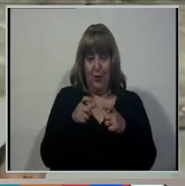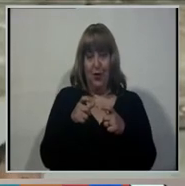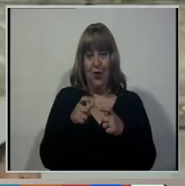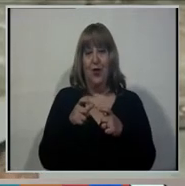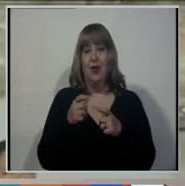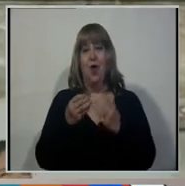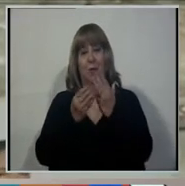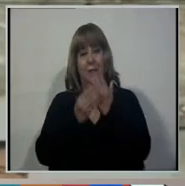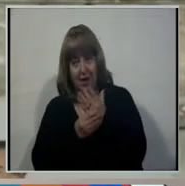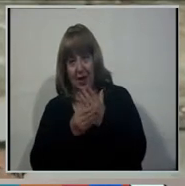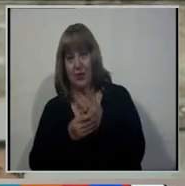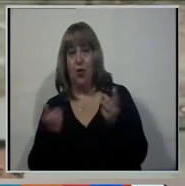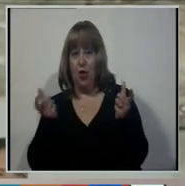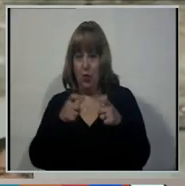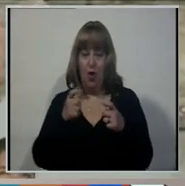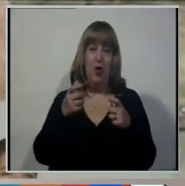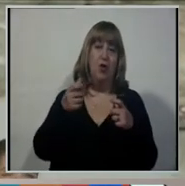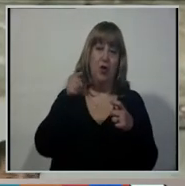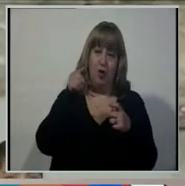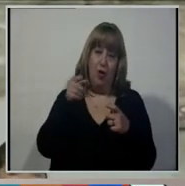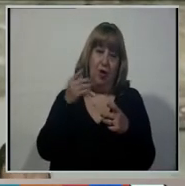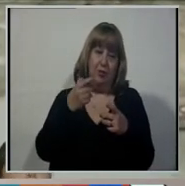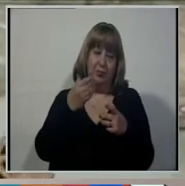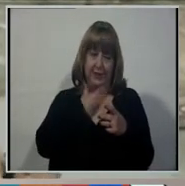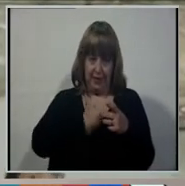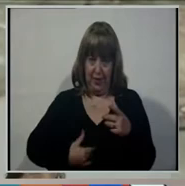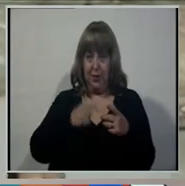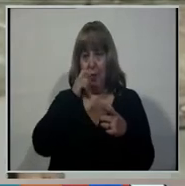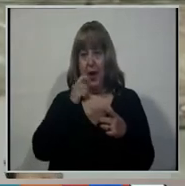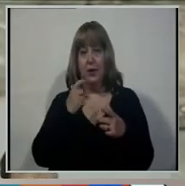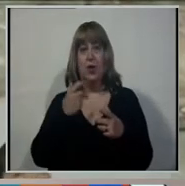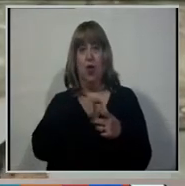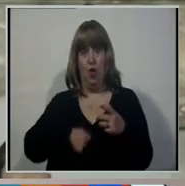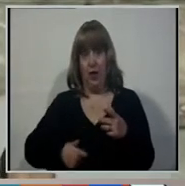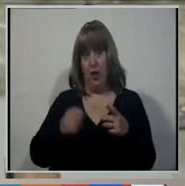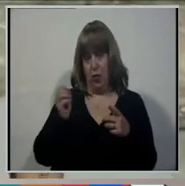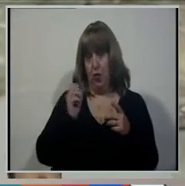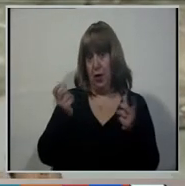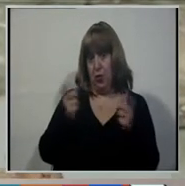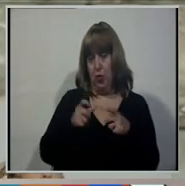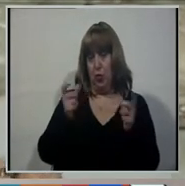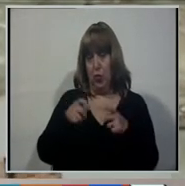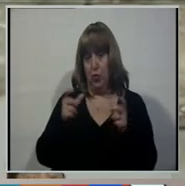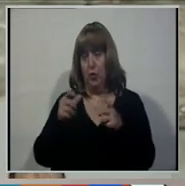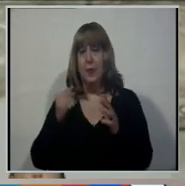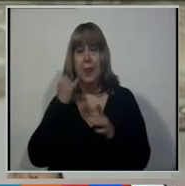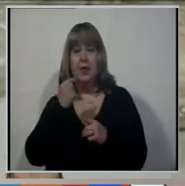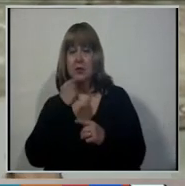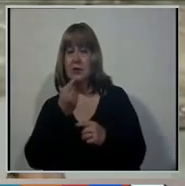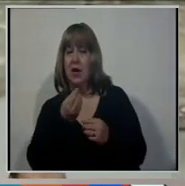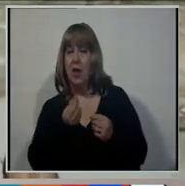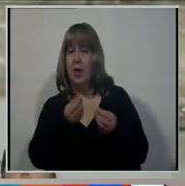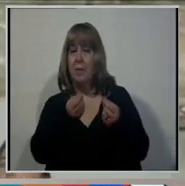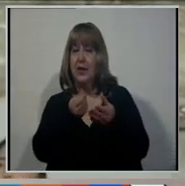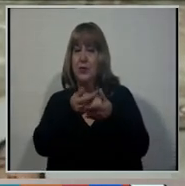Economía y de Infraestructura, es que por ahora van a frenar varias obras que dependían de un presupuesto